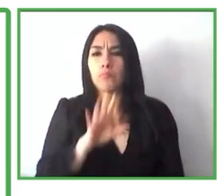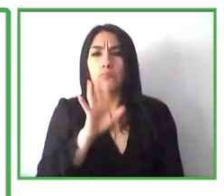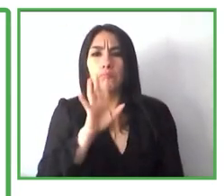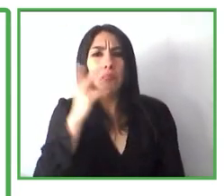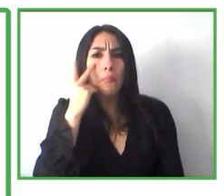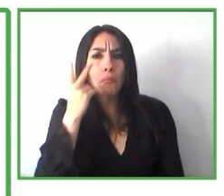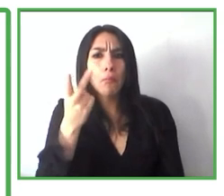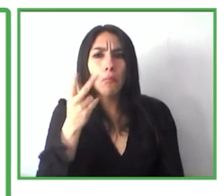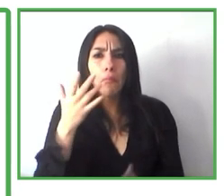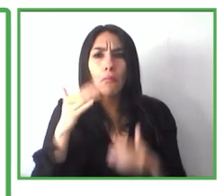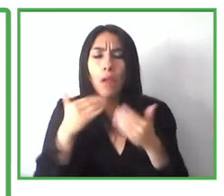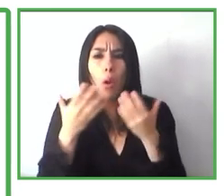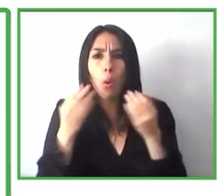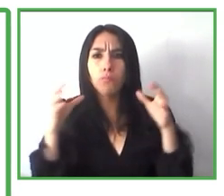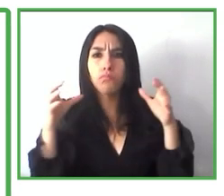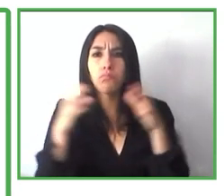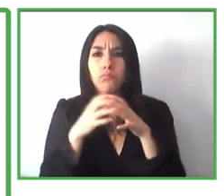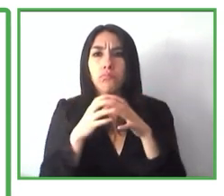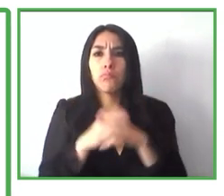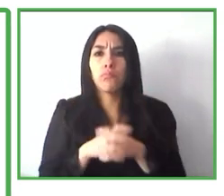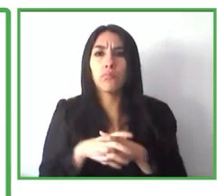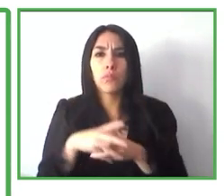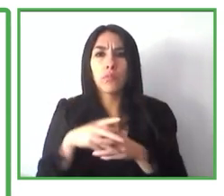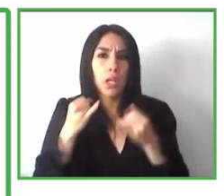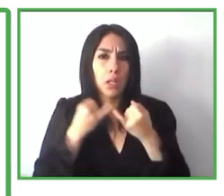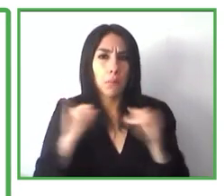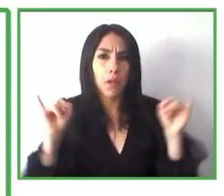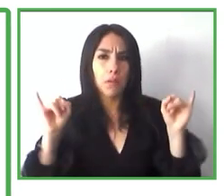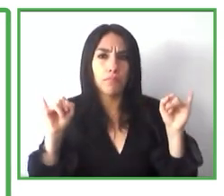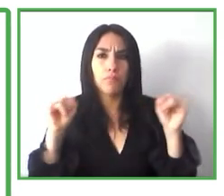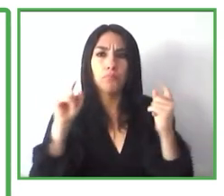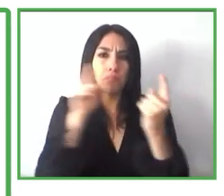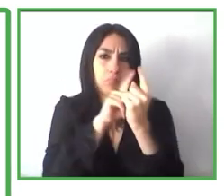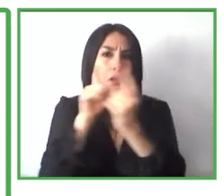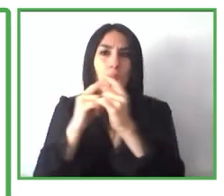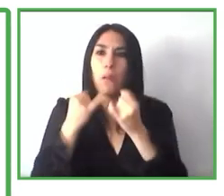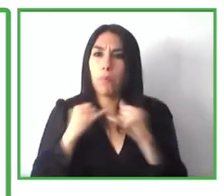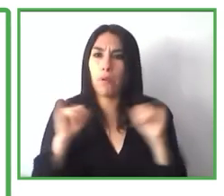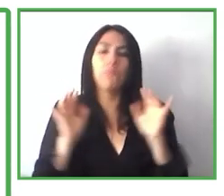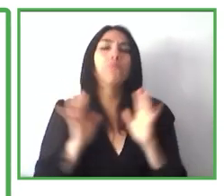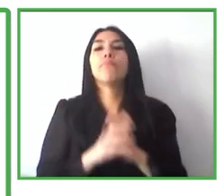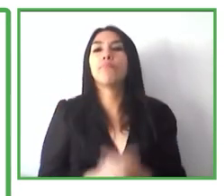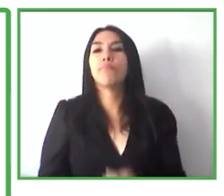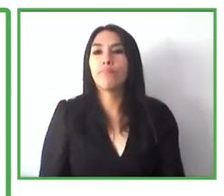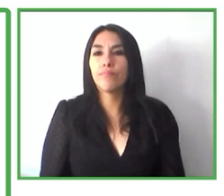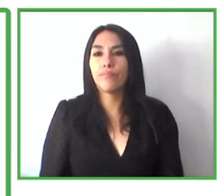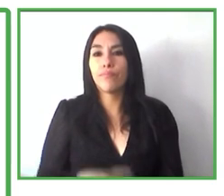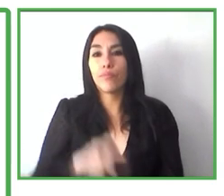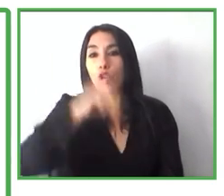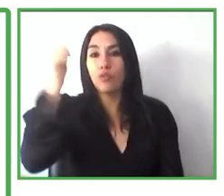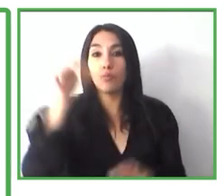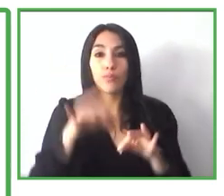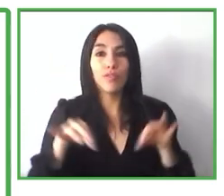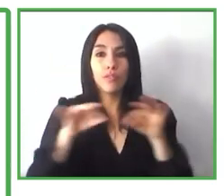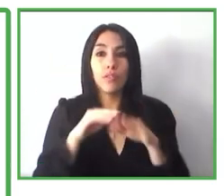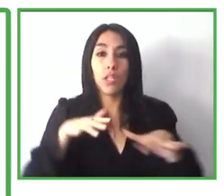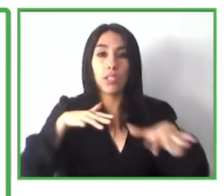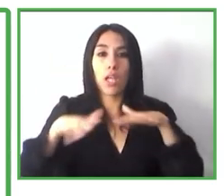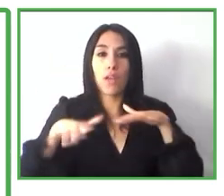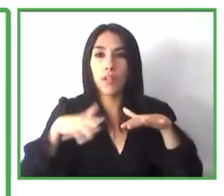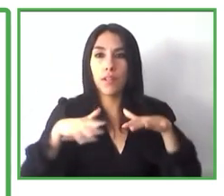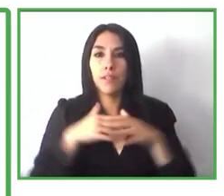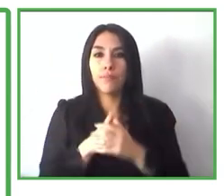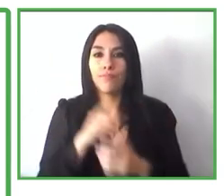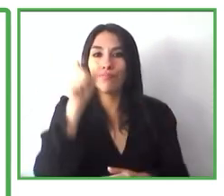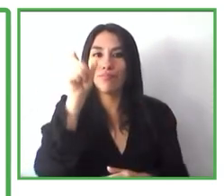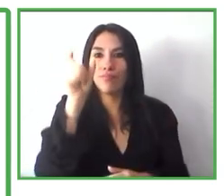citas individuales. Algo importante también del servicio es que el cliente puede contar con el servicio